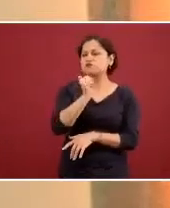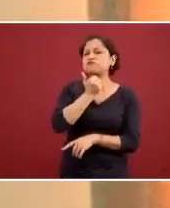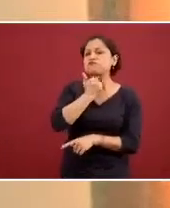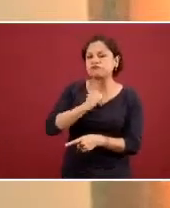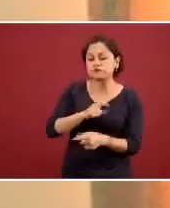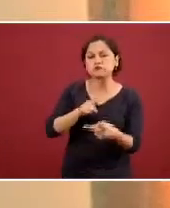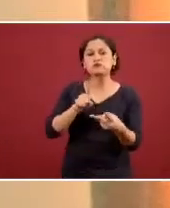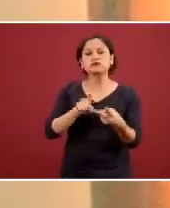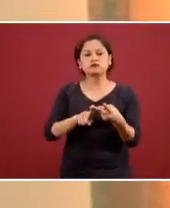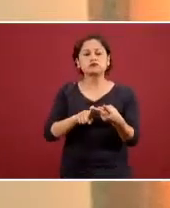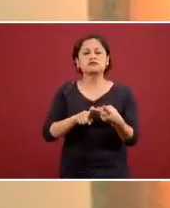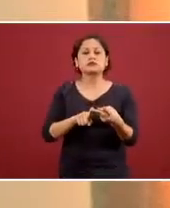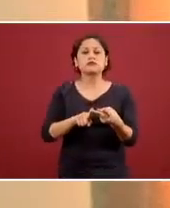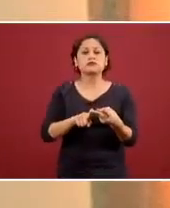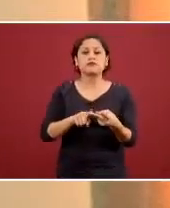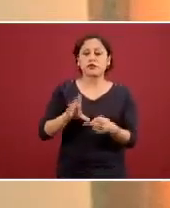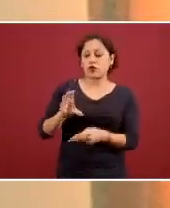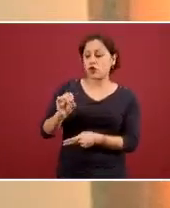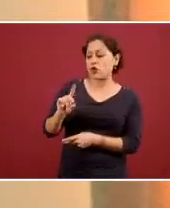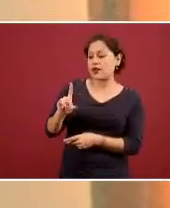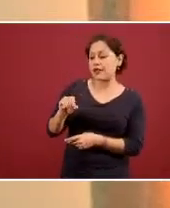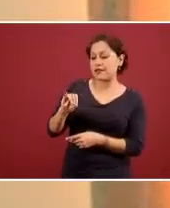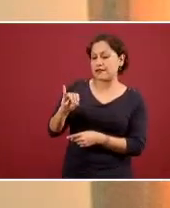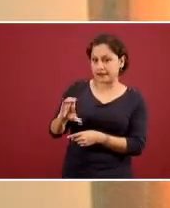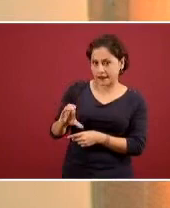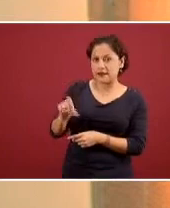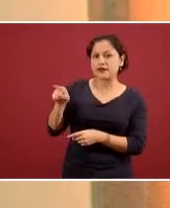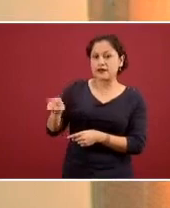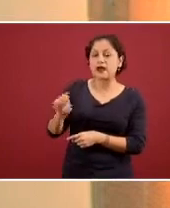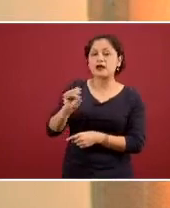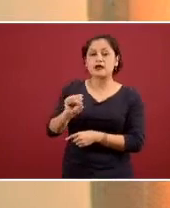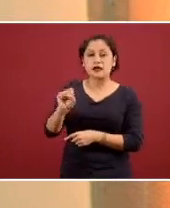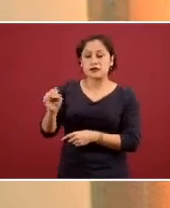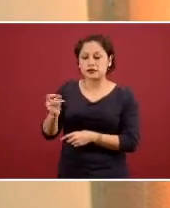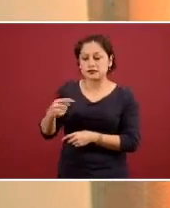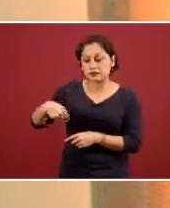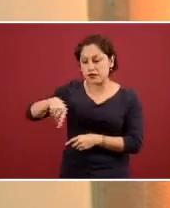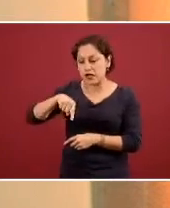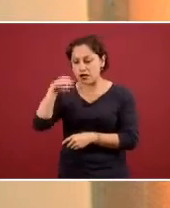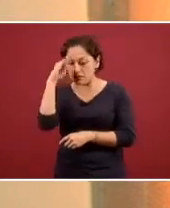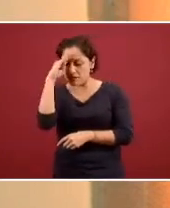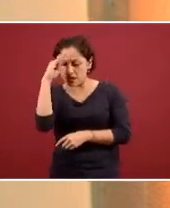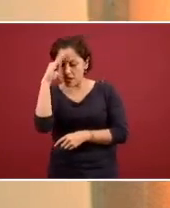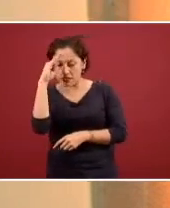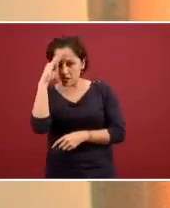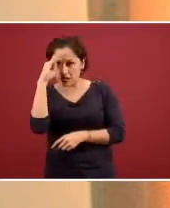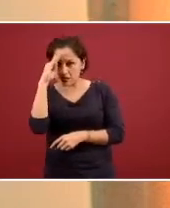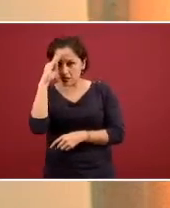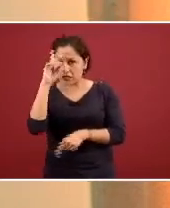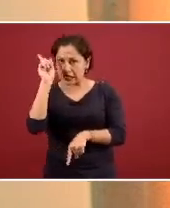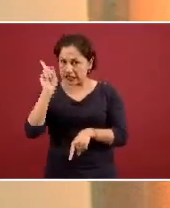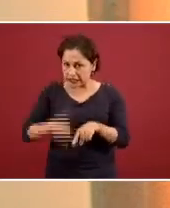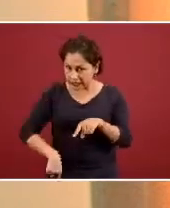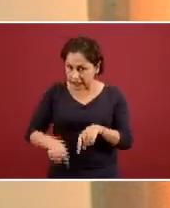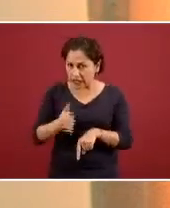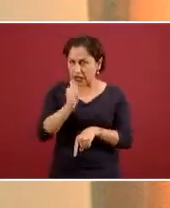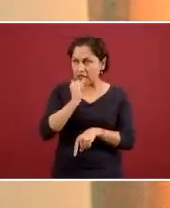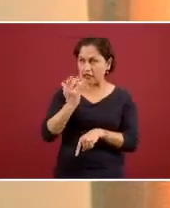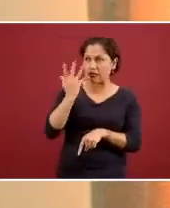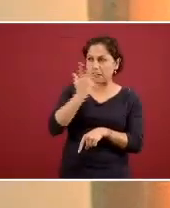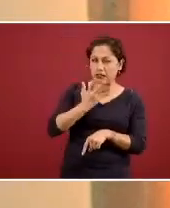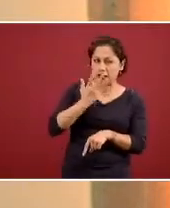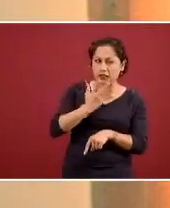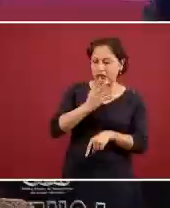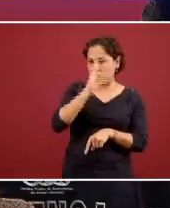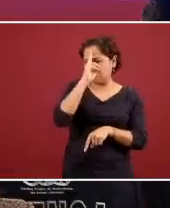momento si bien desde la CONADIC desde la Secretaría de Salud no pensamos que deba de contraindicarse el consumo dentro de casa si